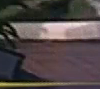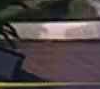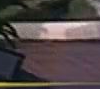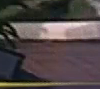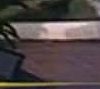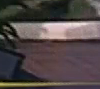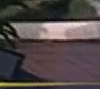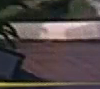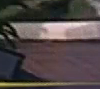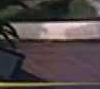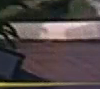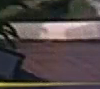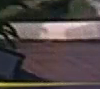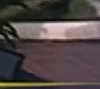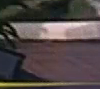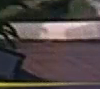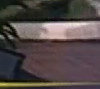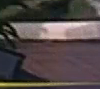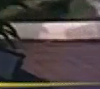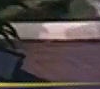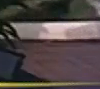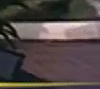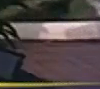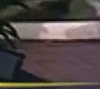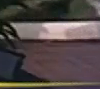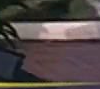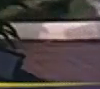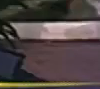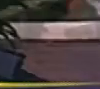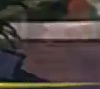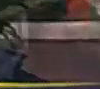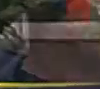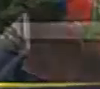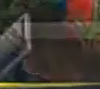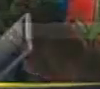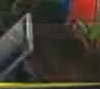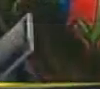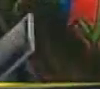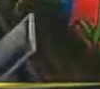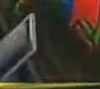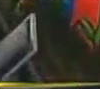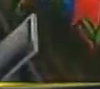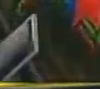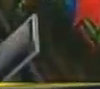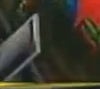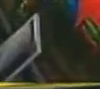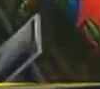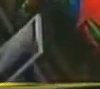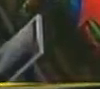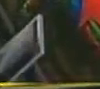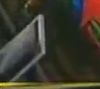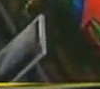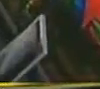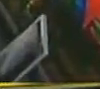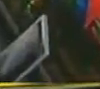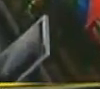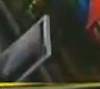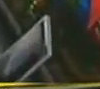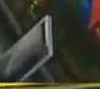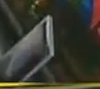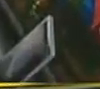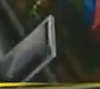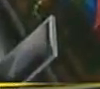eligiendo a los jefes y jefas de comunidad. Qué cosa tan bella. Más democrático, imposible. Esta es la